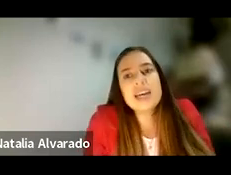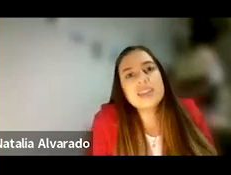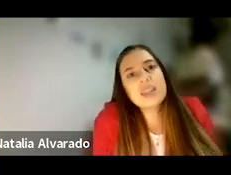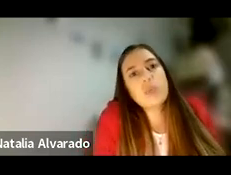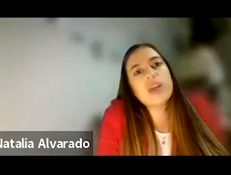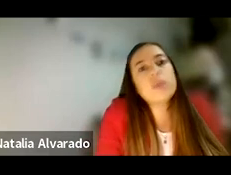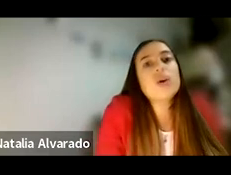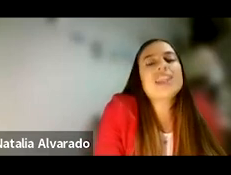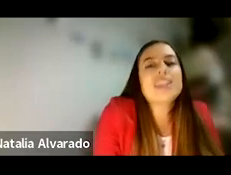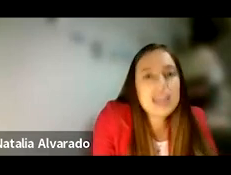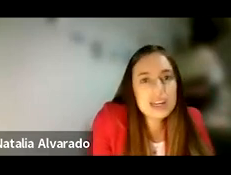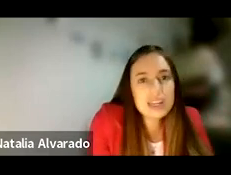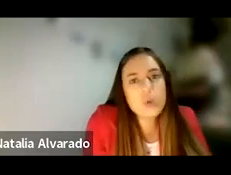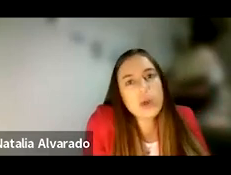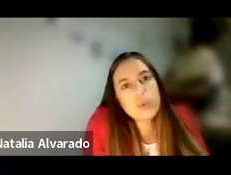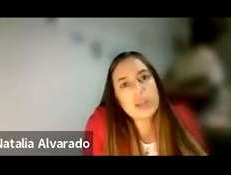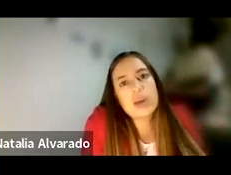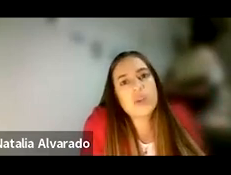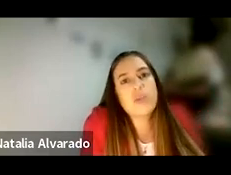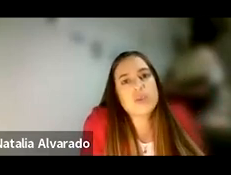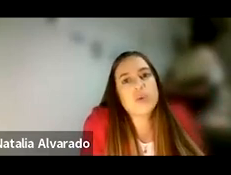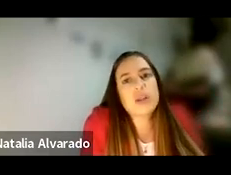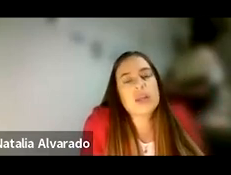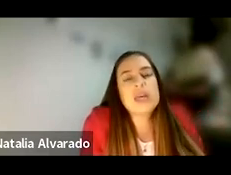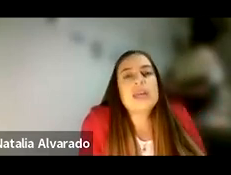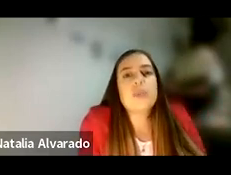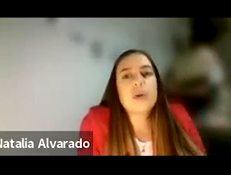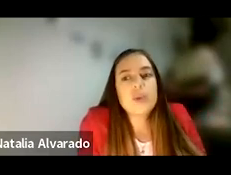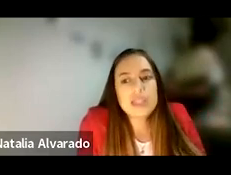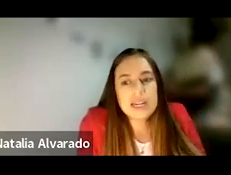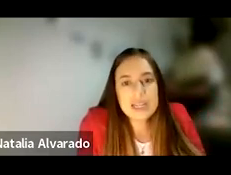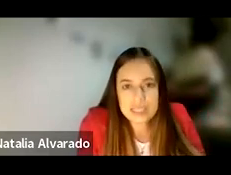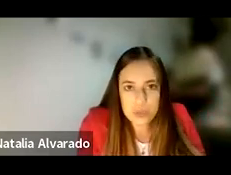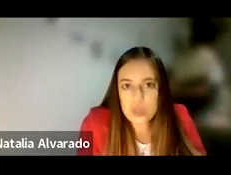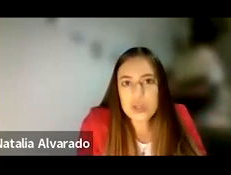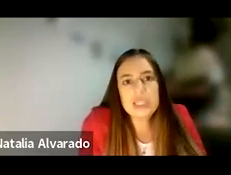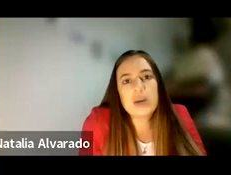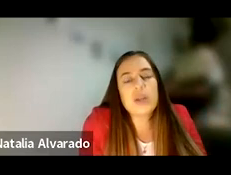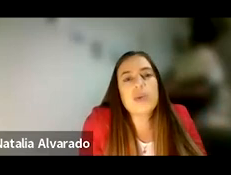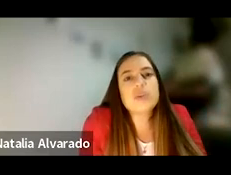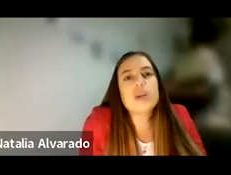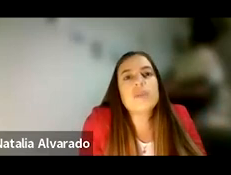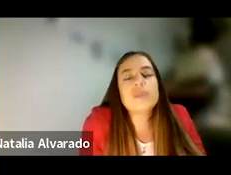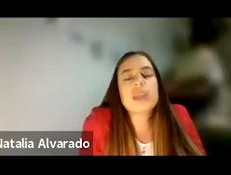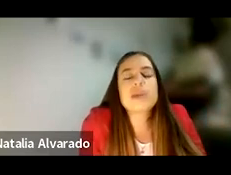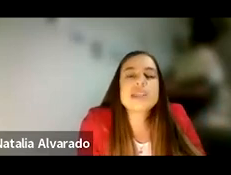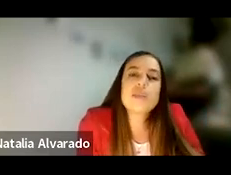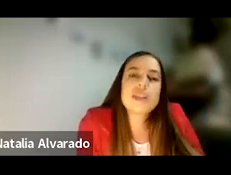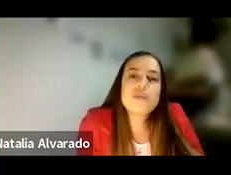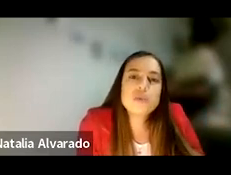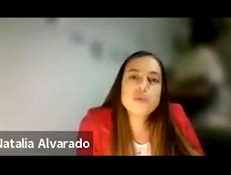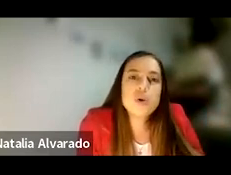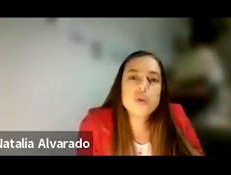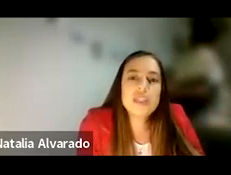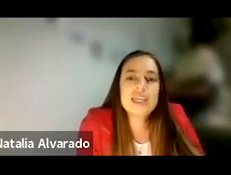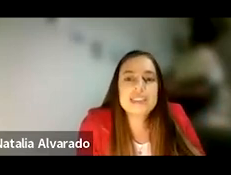capacidad de poder violentar el cuerpo de la otra persona, de poder violentar las emociones de la otra persona, precisamente